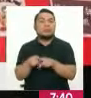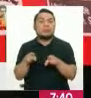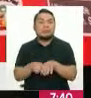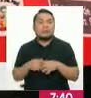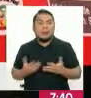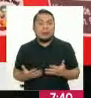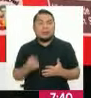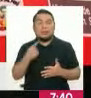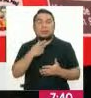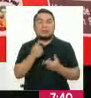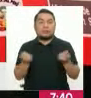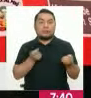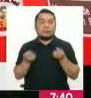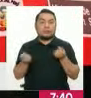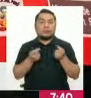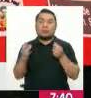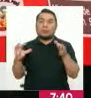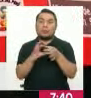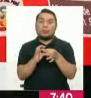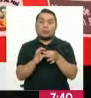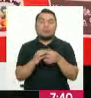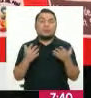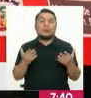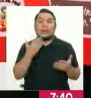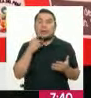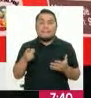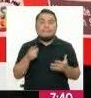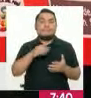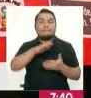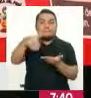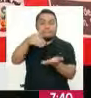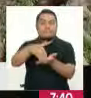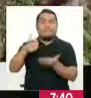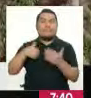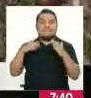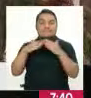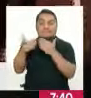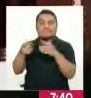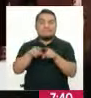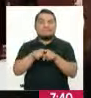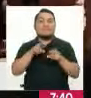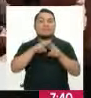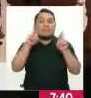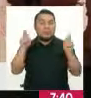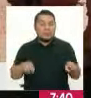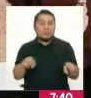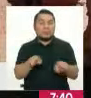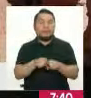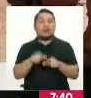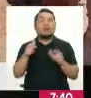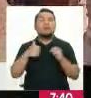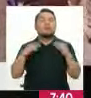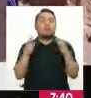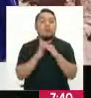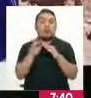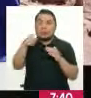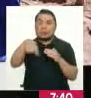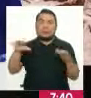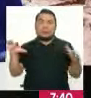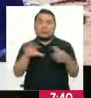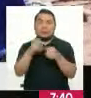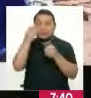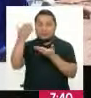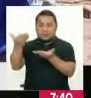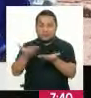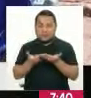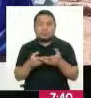intergubernamentalmente porque tiene que ver el nivel central, gobiernos regionales y gobiernos locales. Y además un